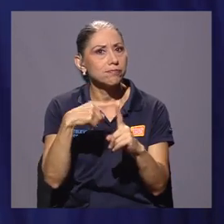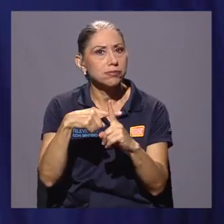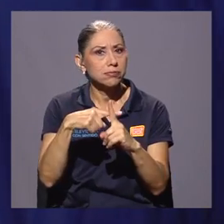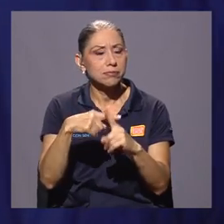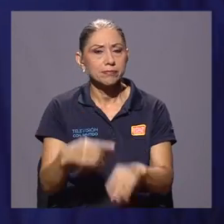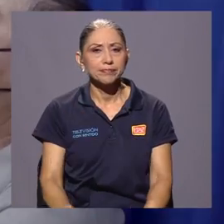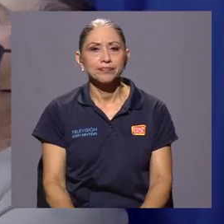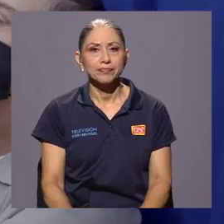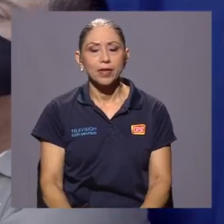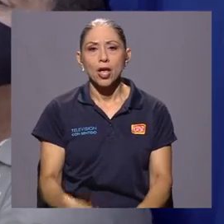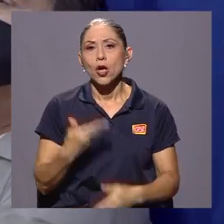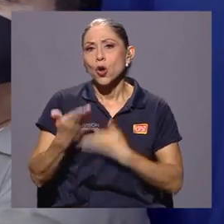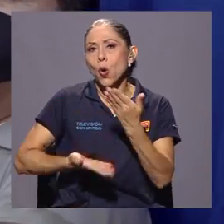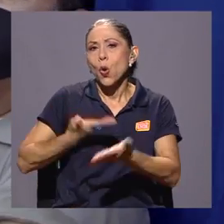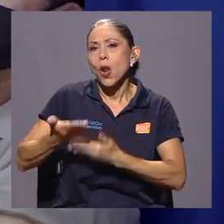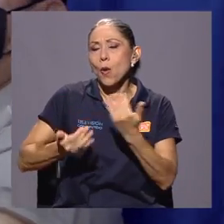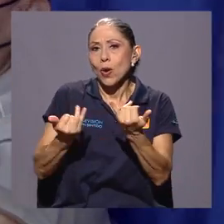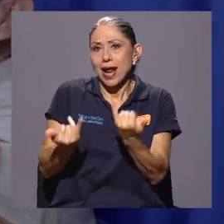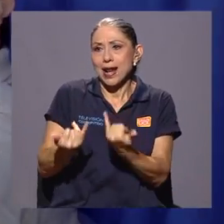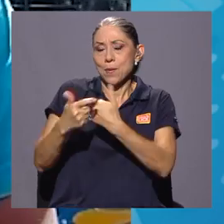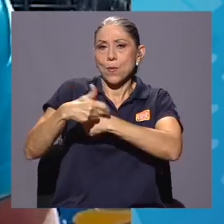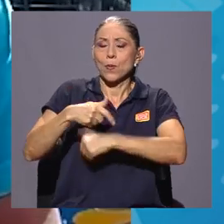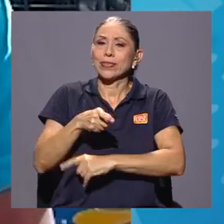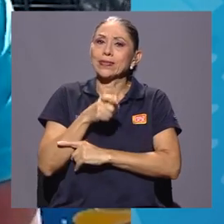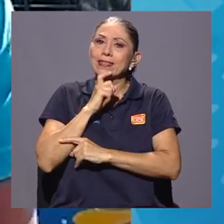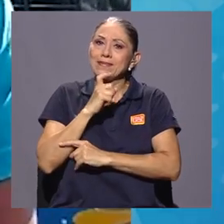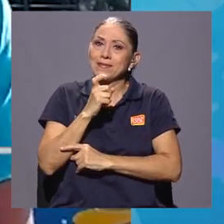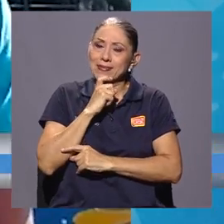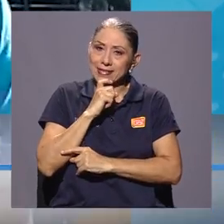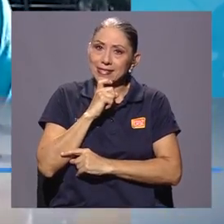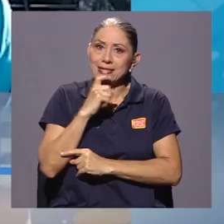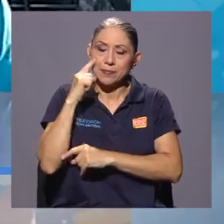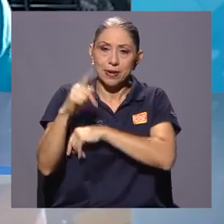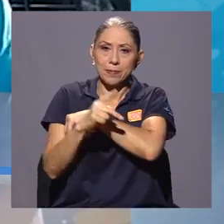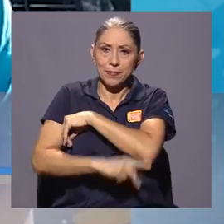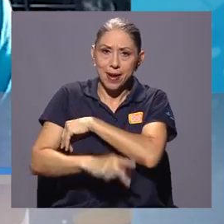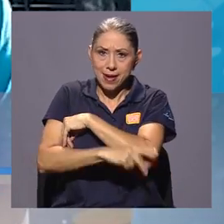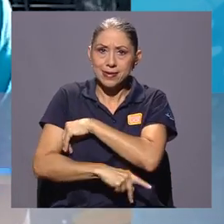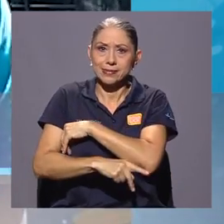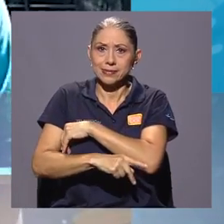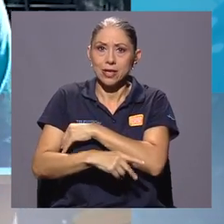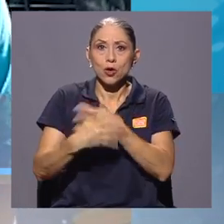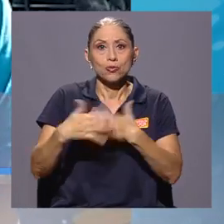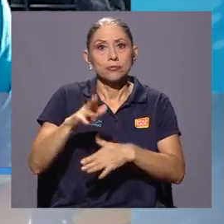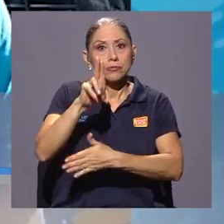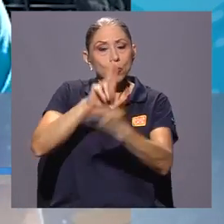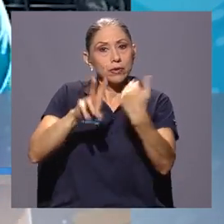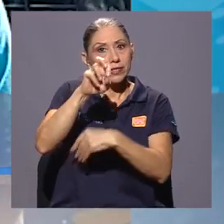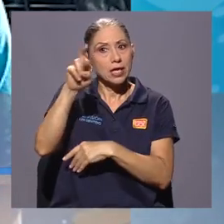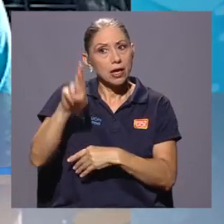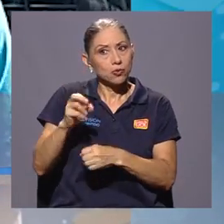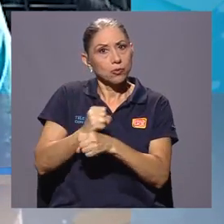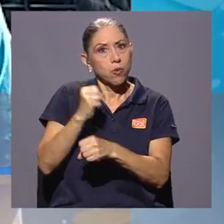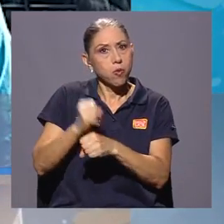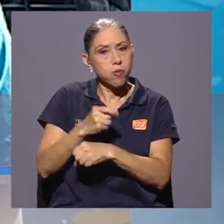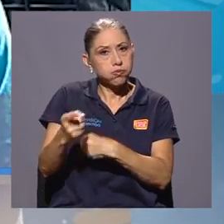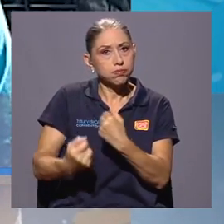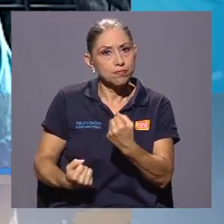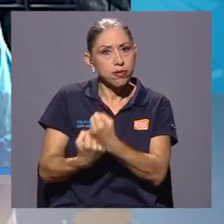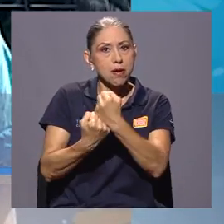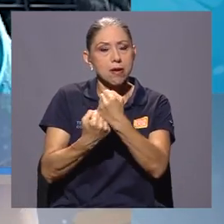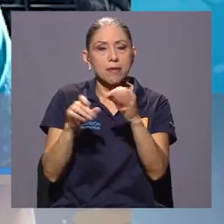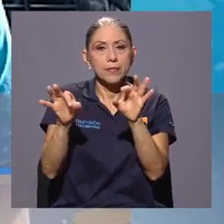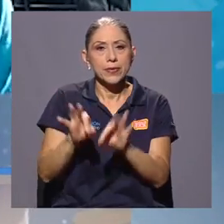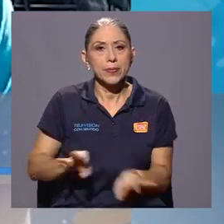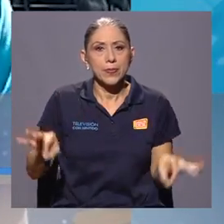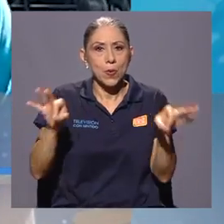acciones. Colaborar en un momento tan difícil para el país, digamos, y el aporte que está dando a la universidad creo que es muy importante,